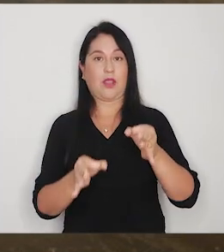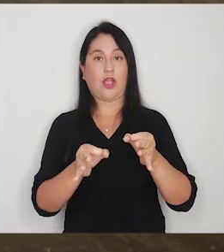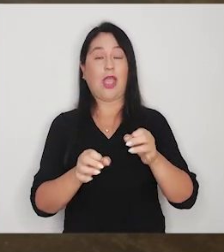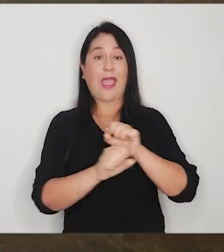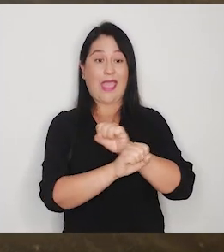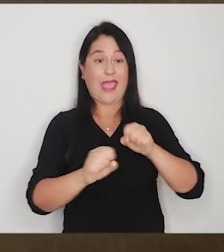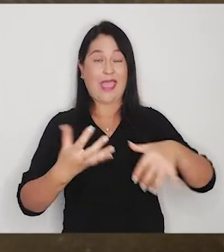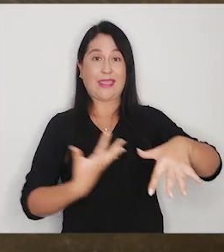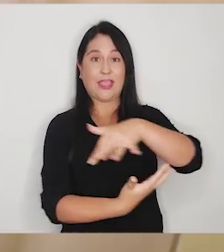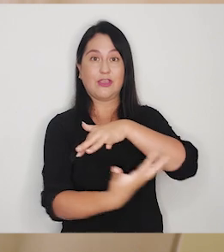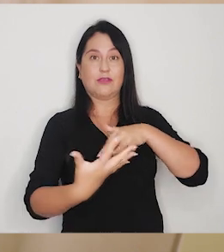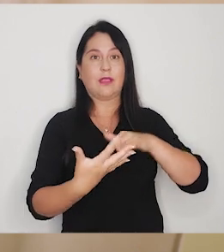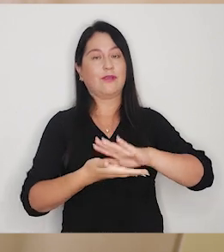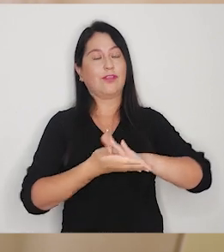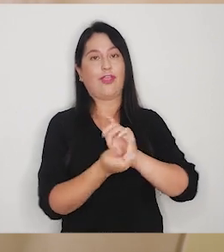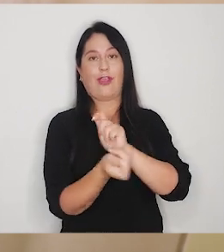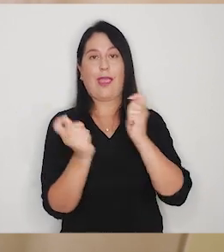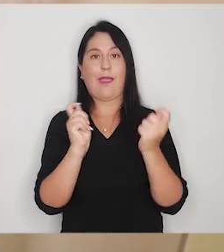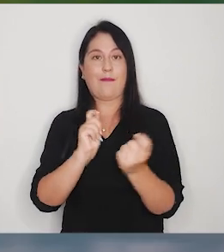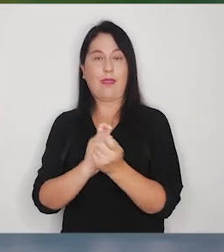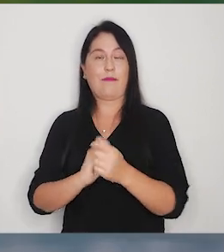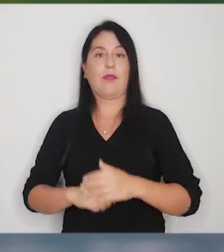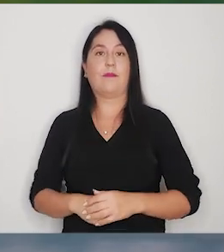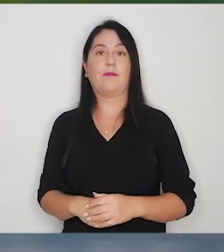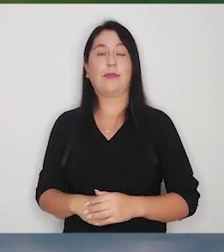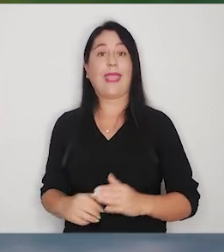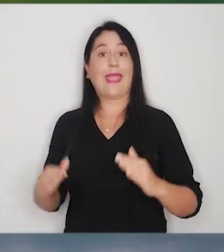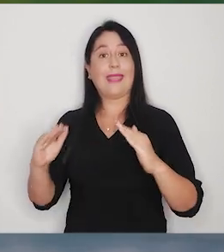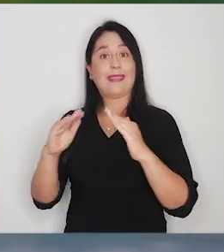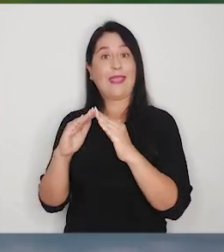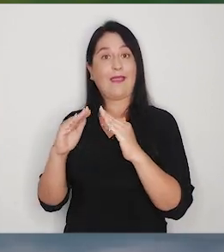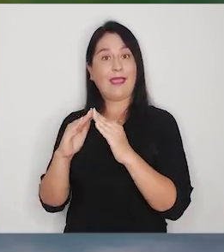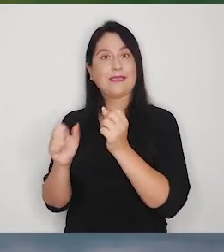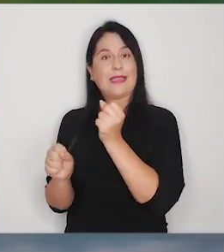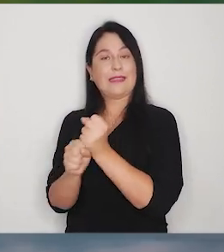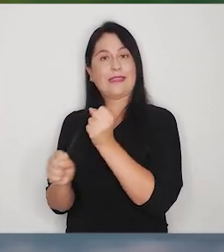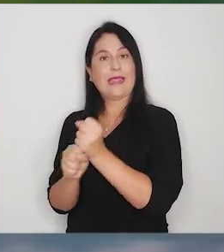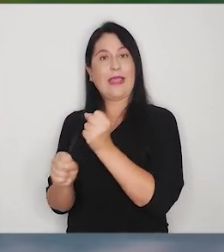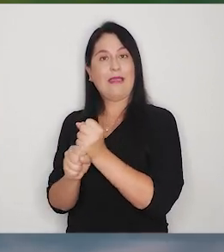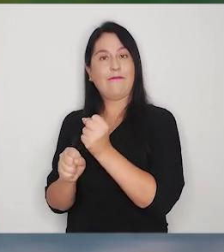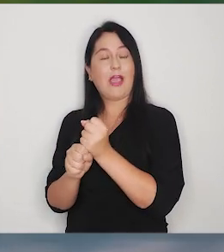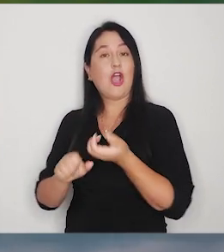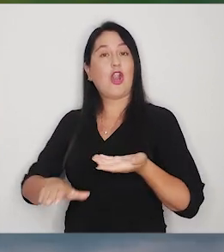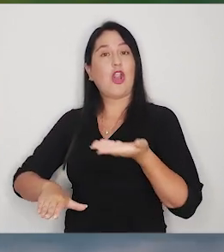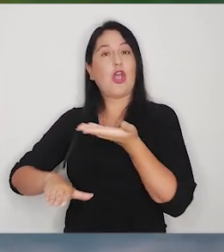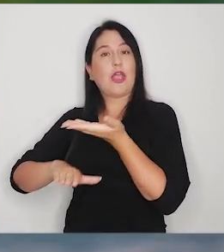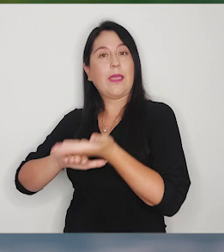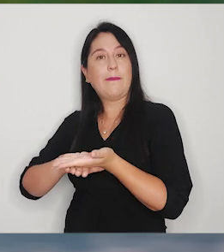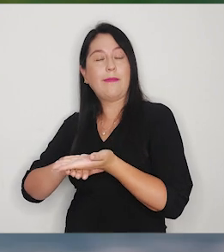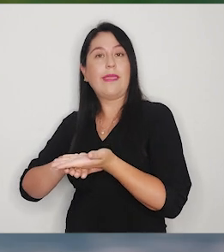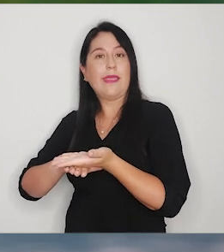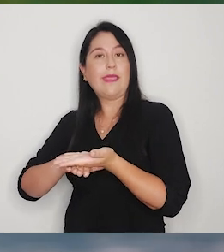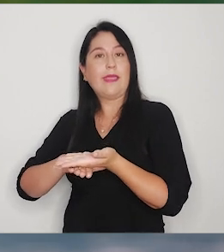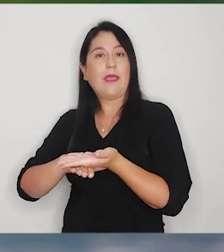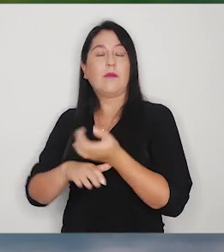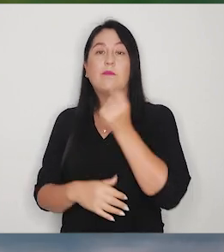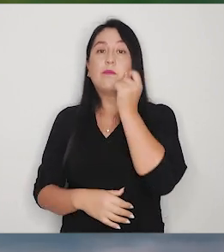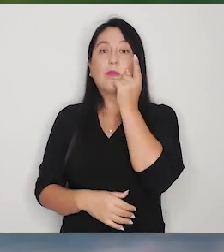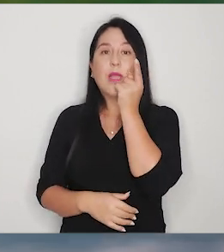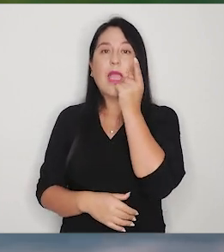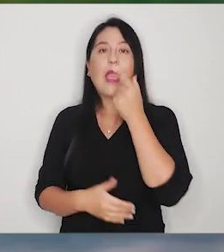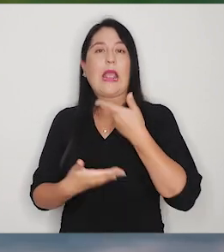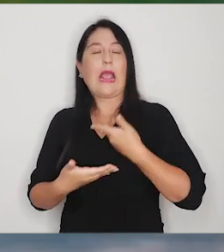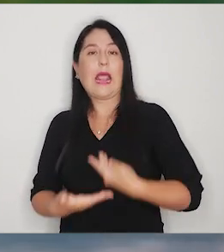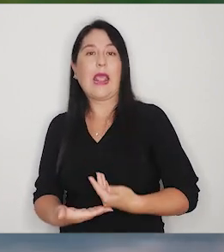todo cambió. Bueno, las principales exigencias del teletrabajo, desde el punto de vista de la carga física, la carga mental, tiene que ver con que, bueno,